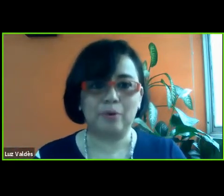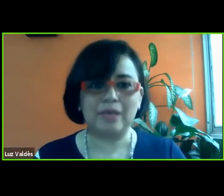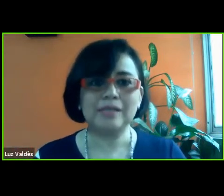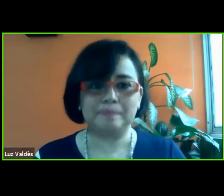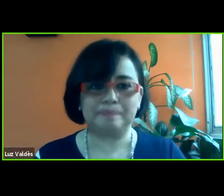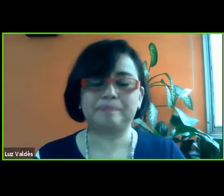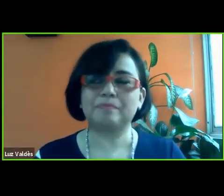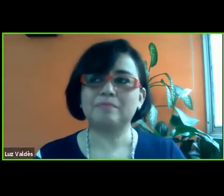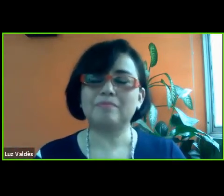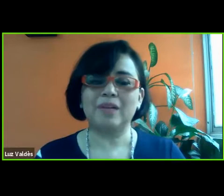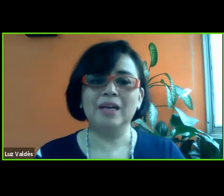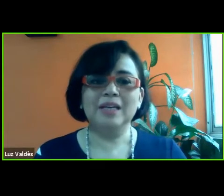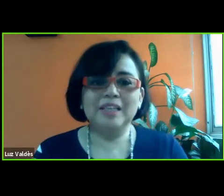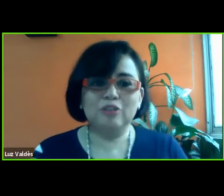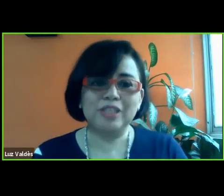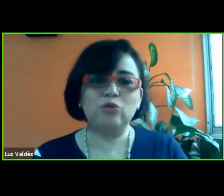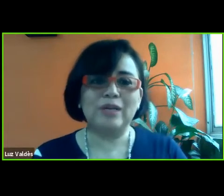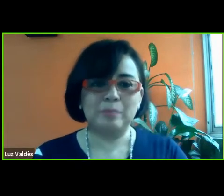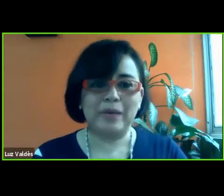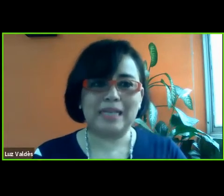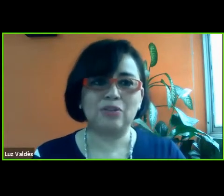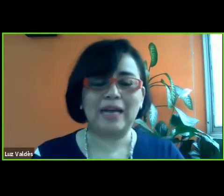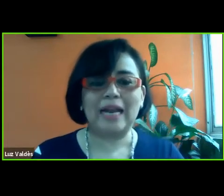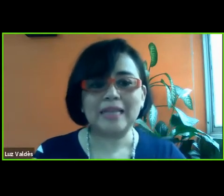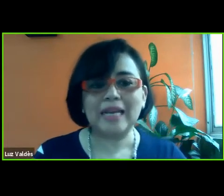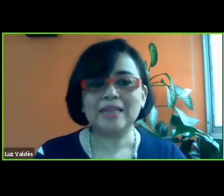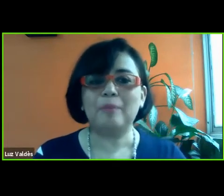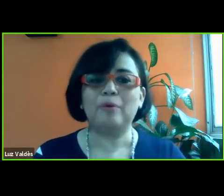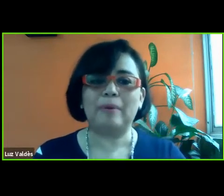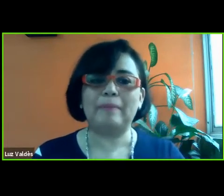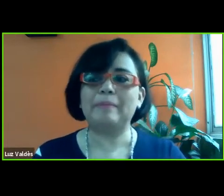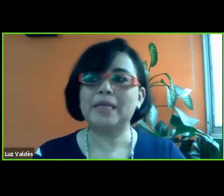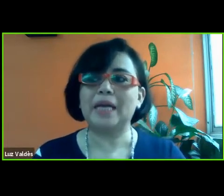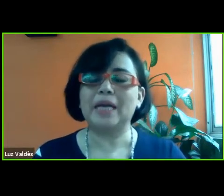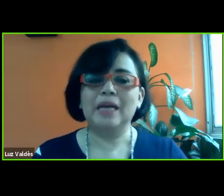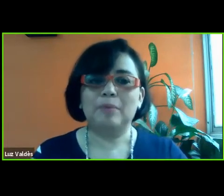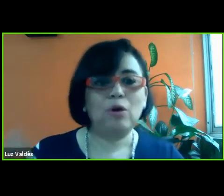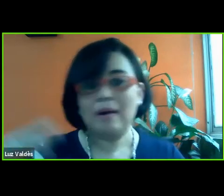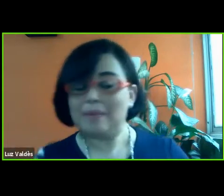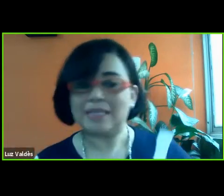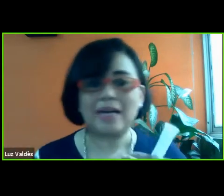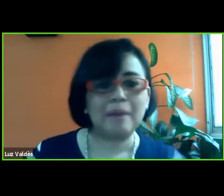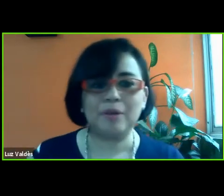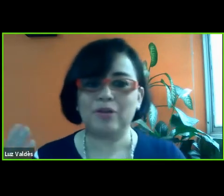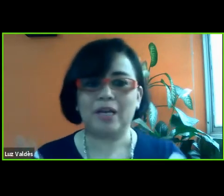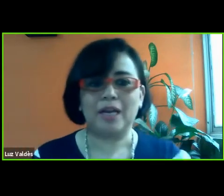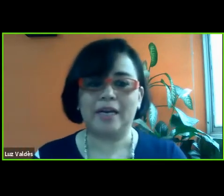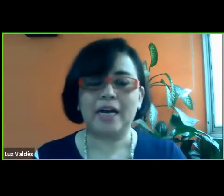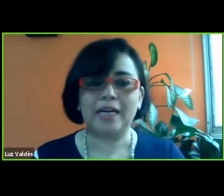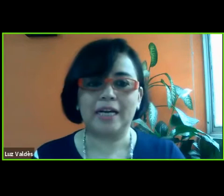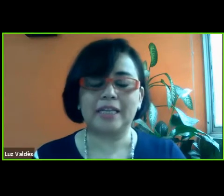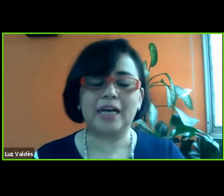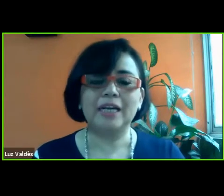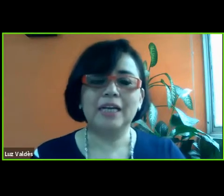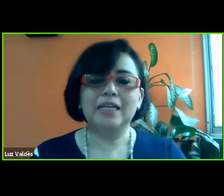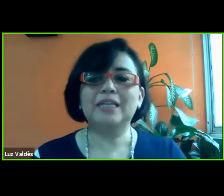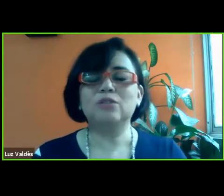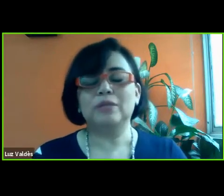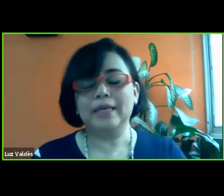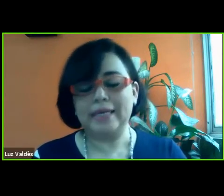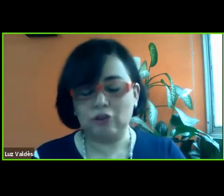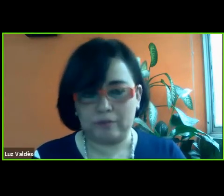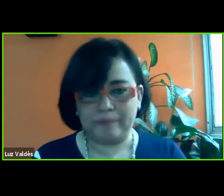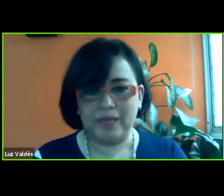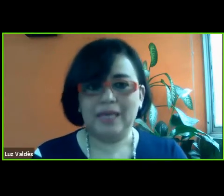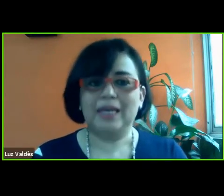a echarle porras. Y entonces, ¿tú qué esperas, no? Que el atleta probablemente, pues, lo haga más rápido y quiera llegar y ganar, y